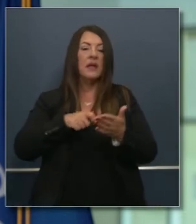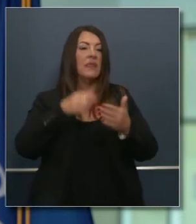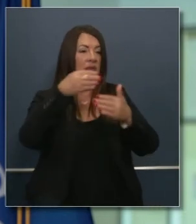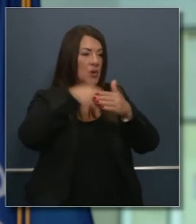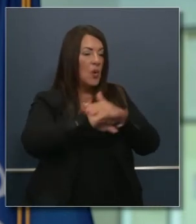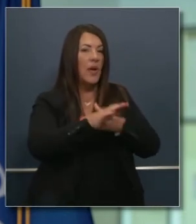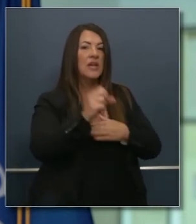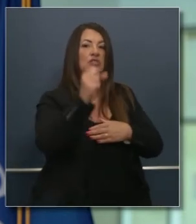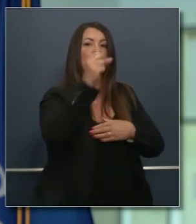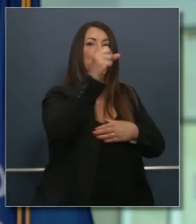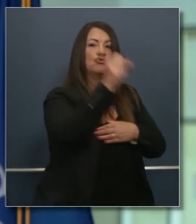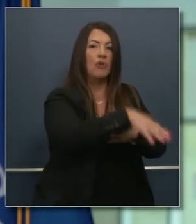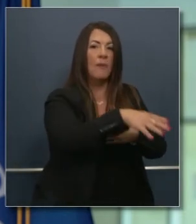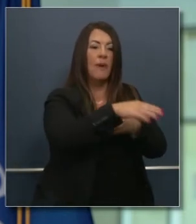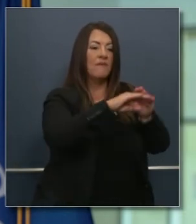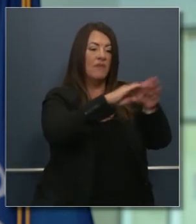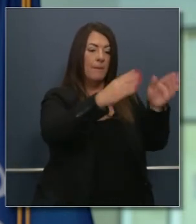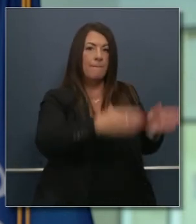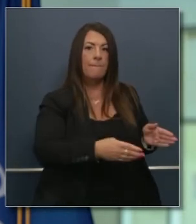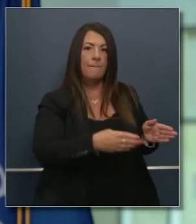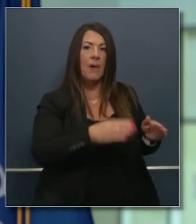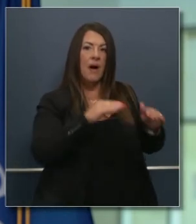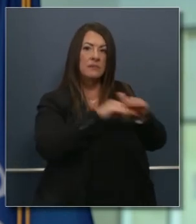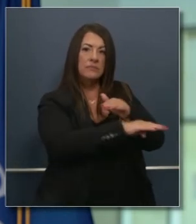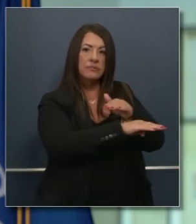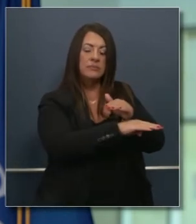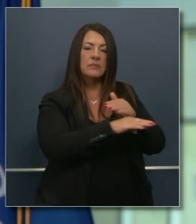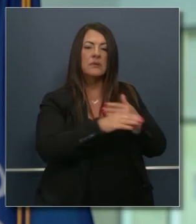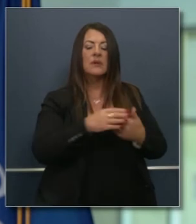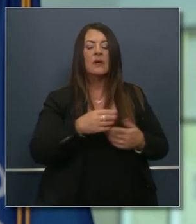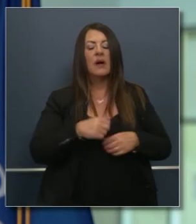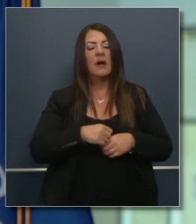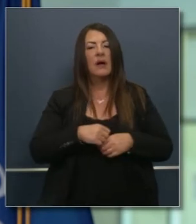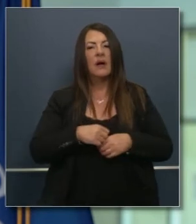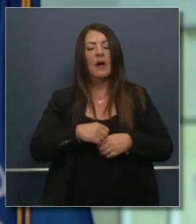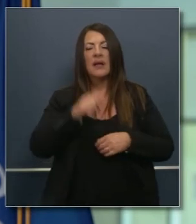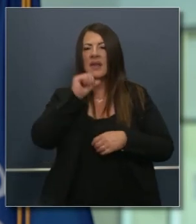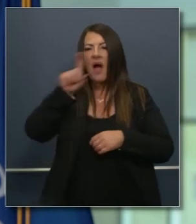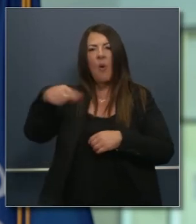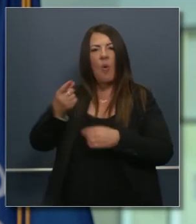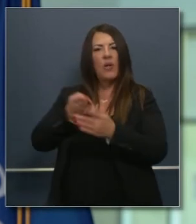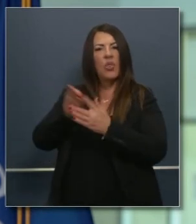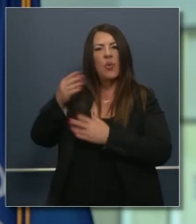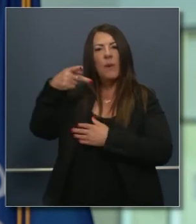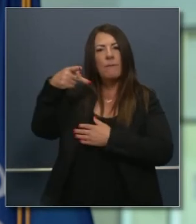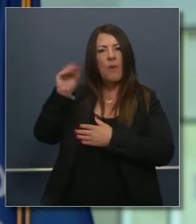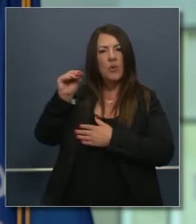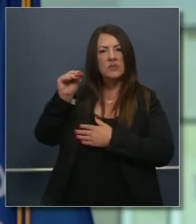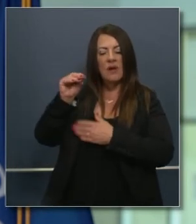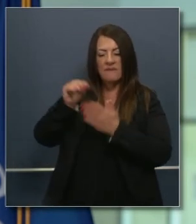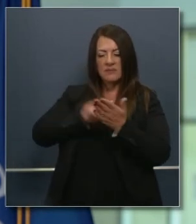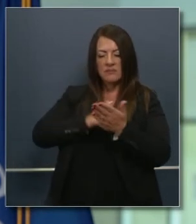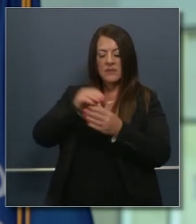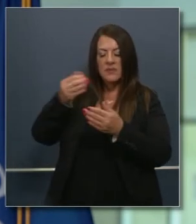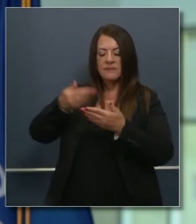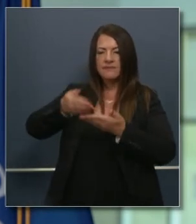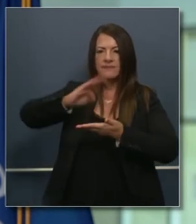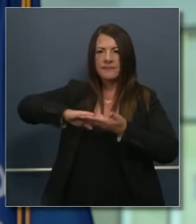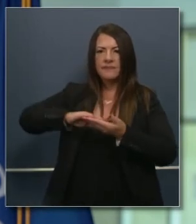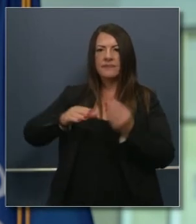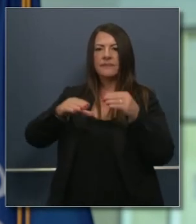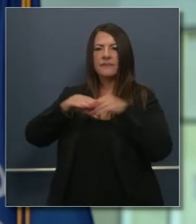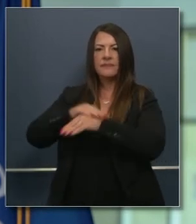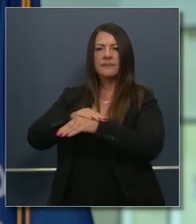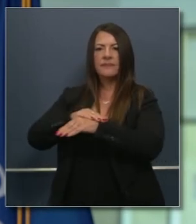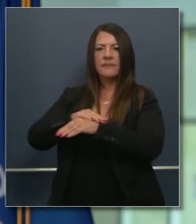no solamente al sistema postal la boleta se puede entregar tal vez algo que hizo en casa pero puede entregarlo en persona hay boletas